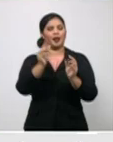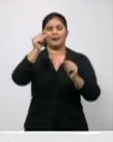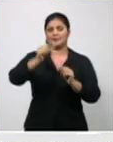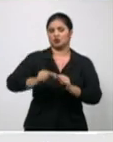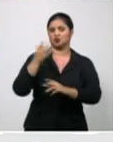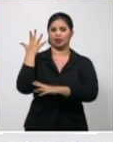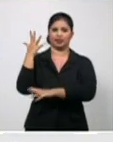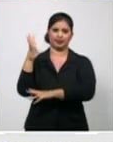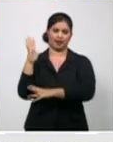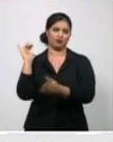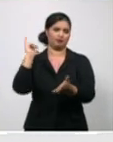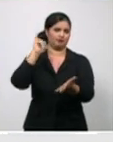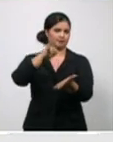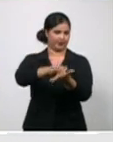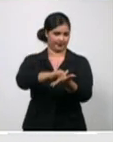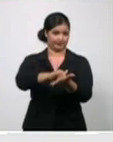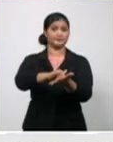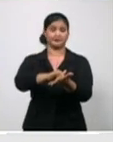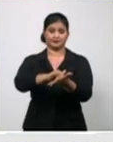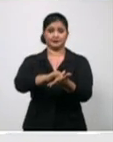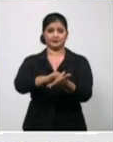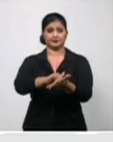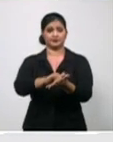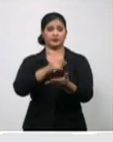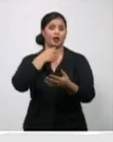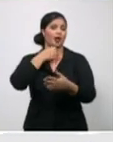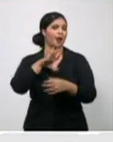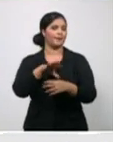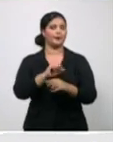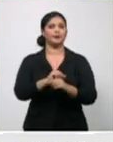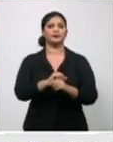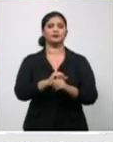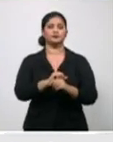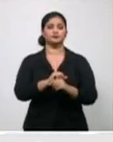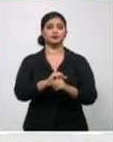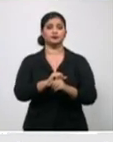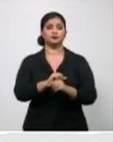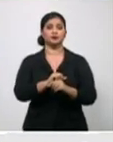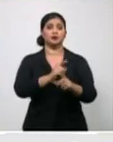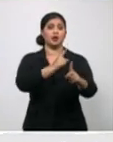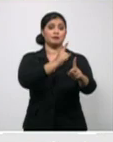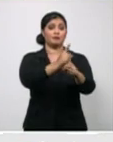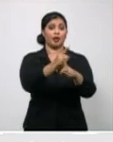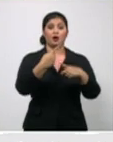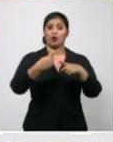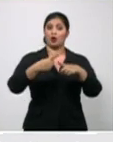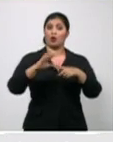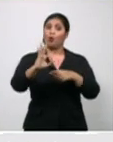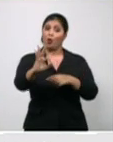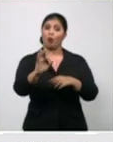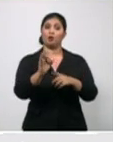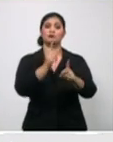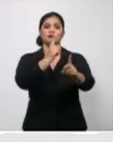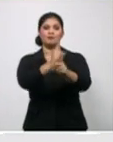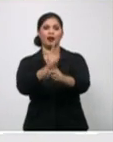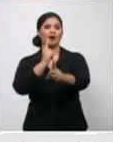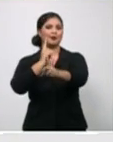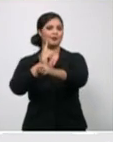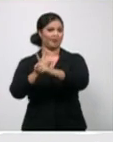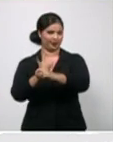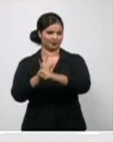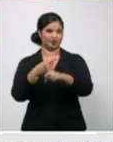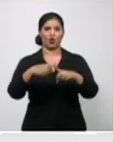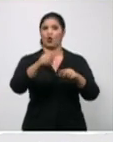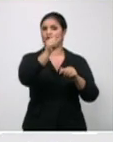viajeros internacionales, o bien por contacto directo o por contacto de una persona que se